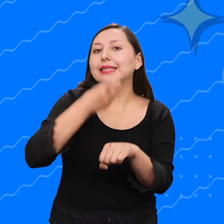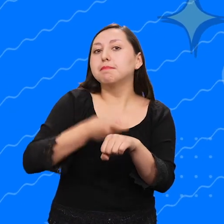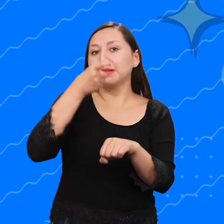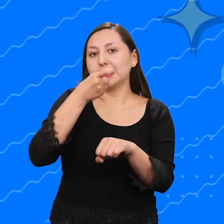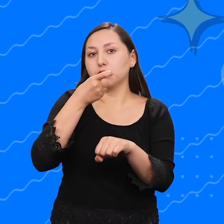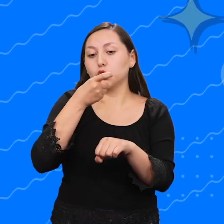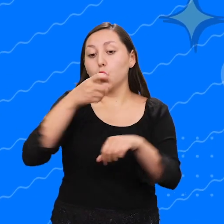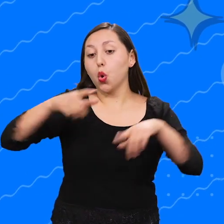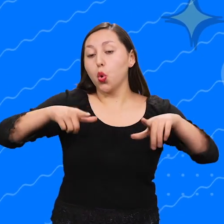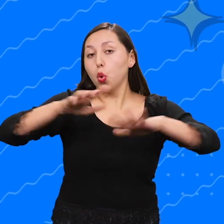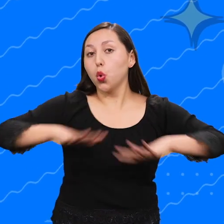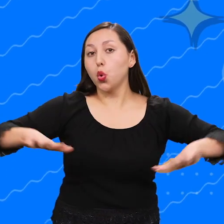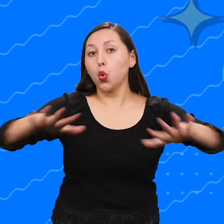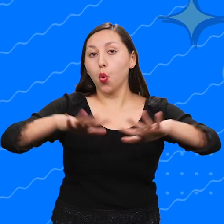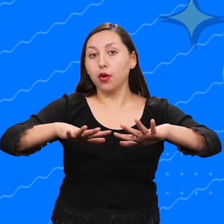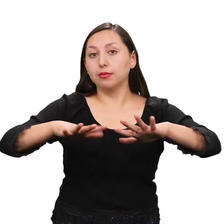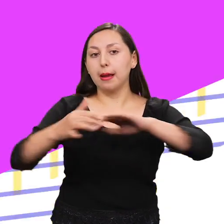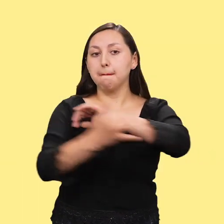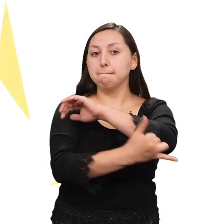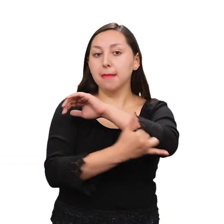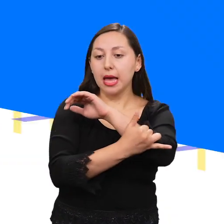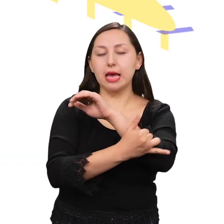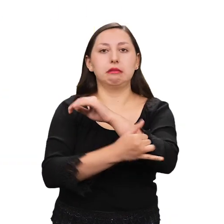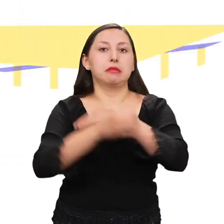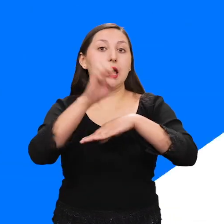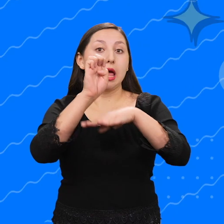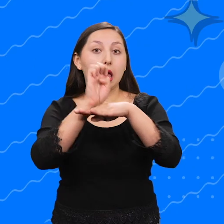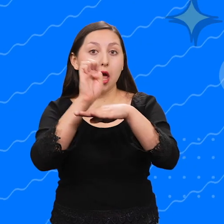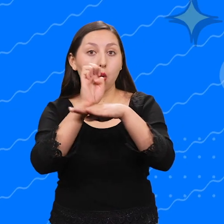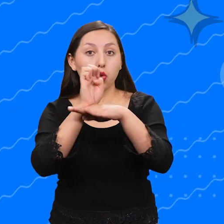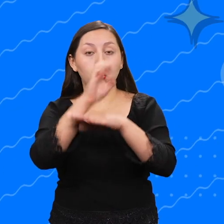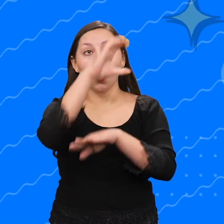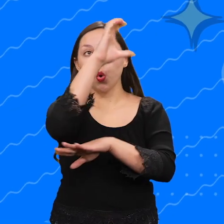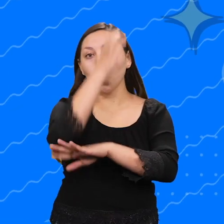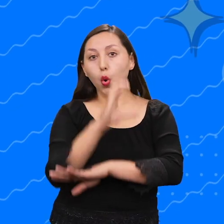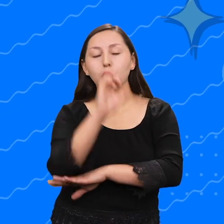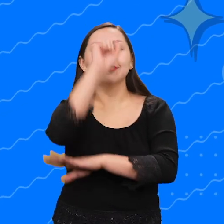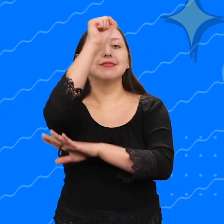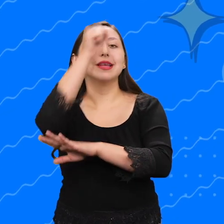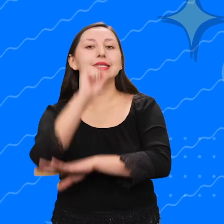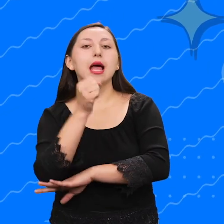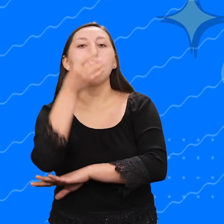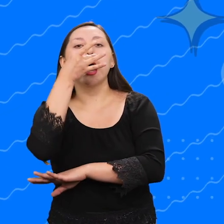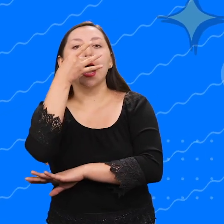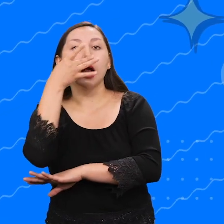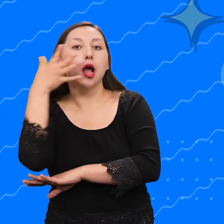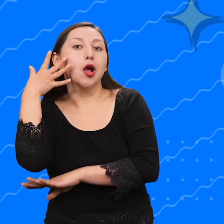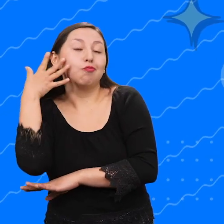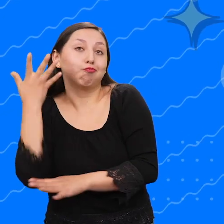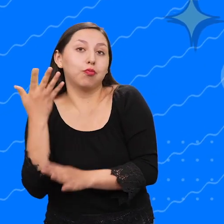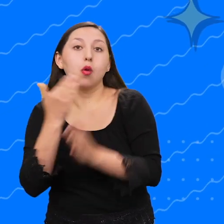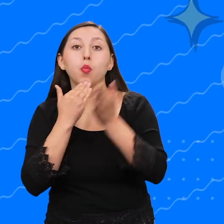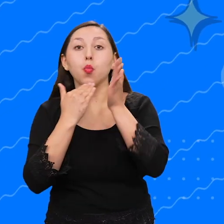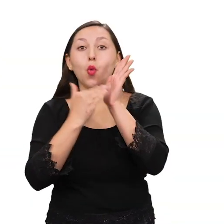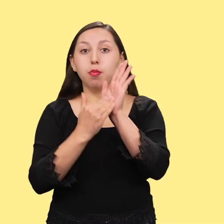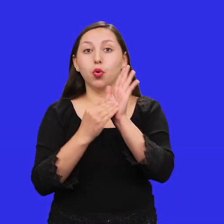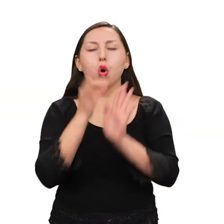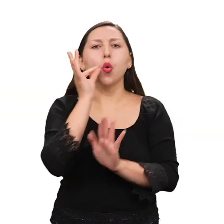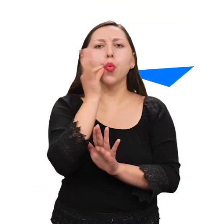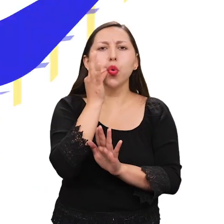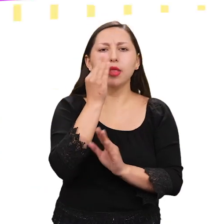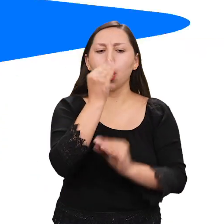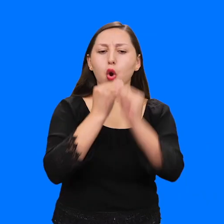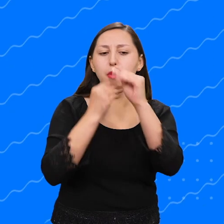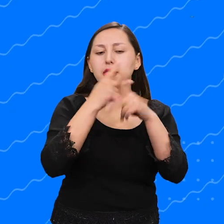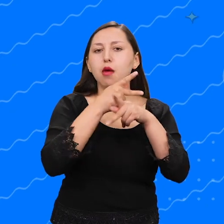región. Por decirte algo, aquí en el Ecuador tenemos costa, sierra y oriente y, por ejemplo, las frutas en la costa